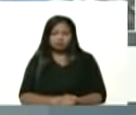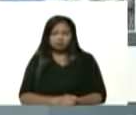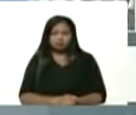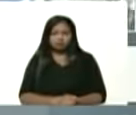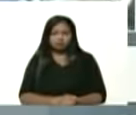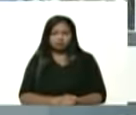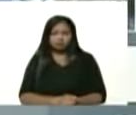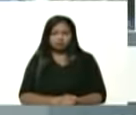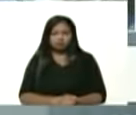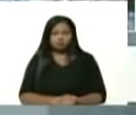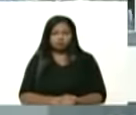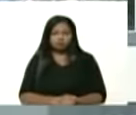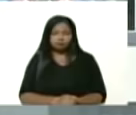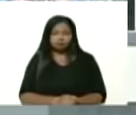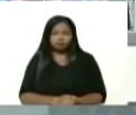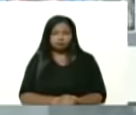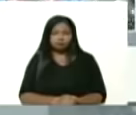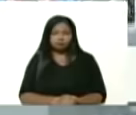este